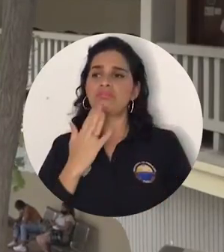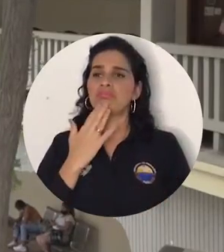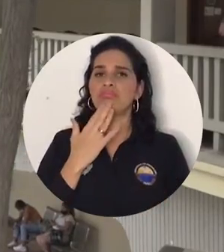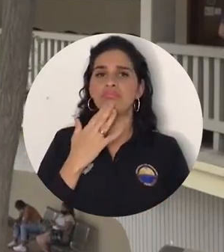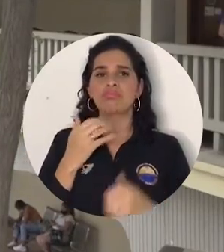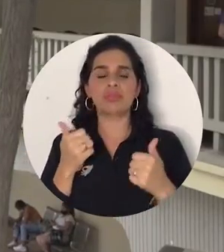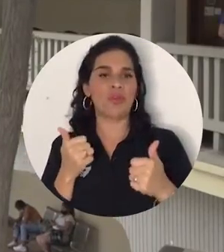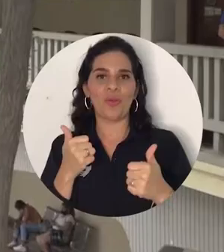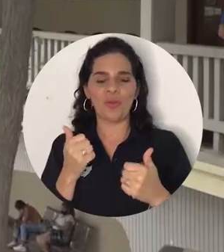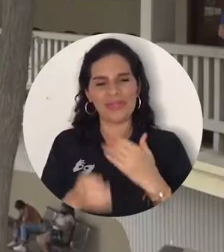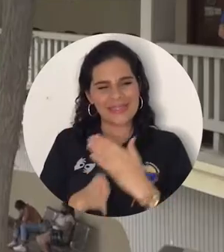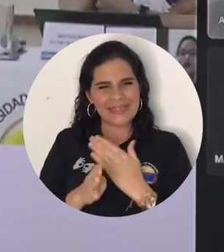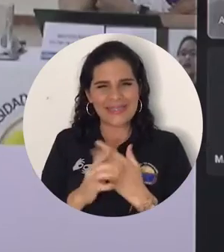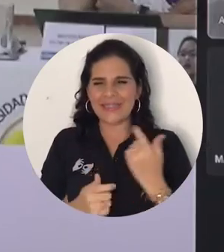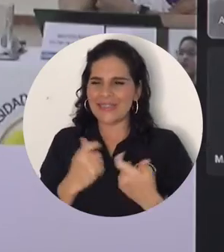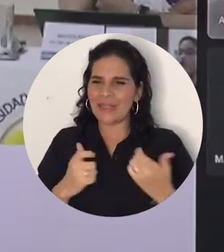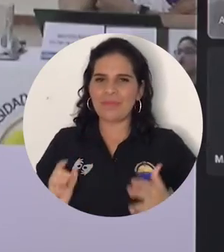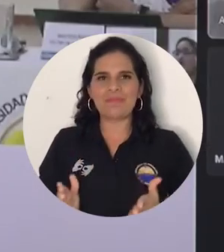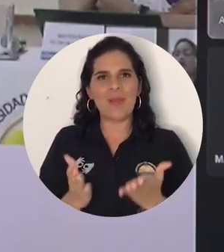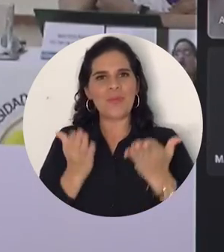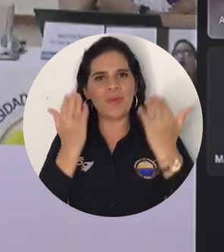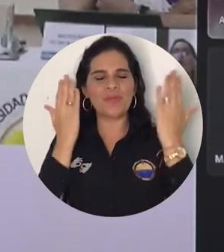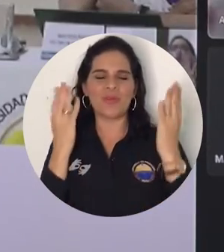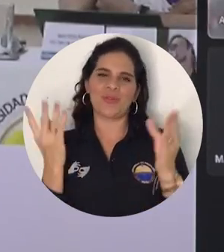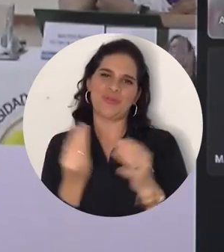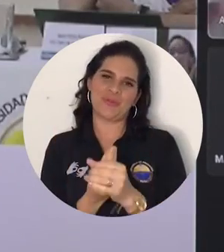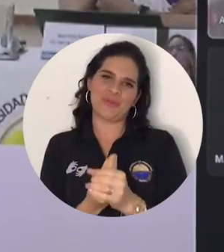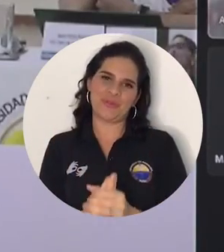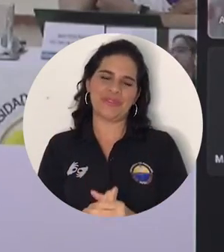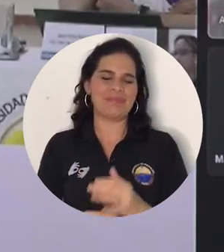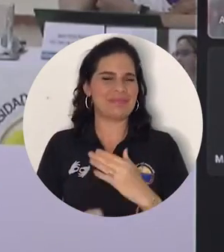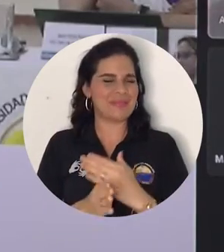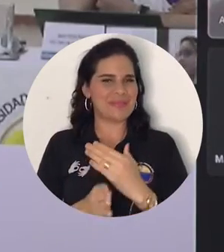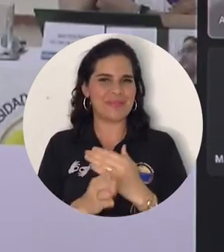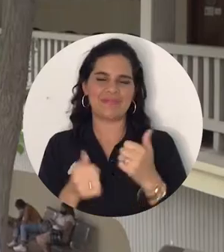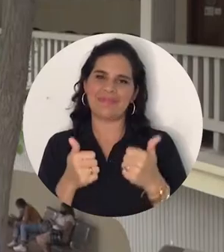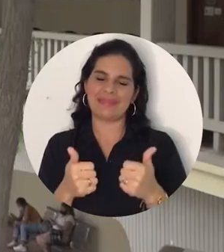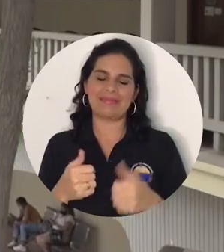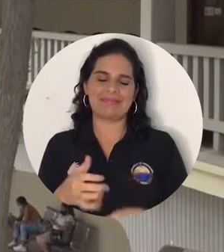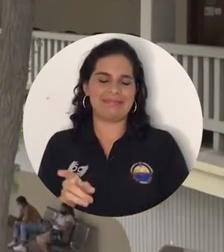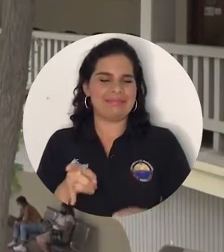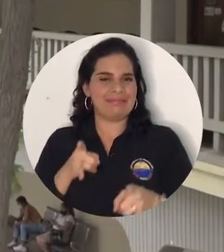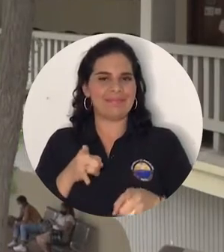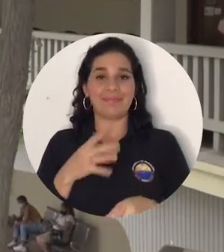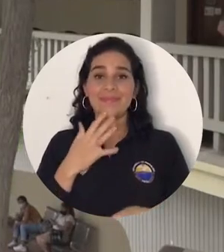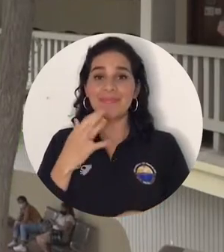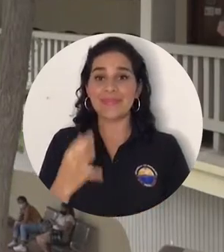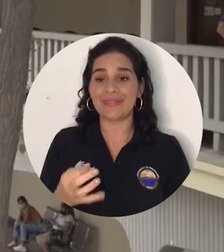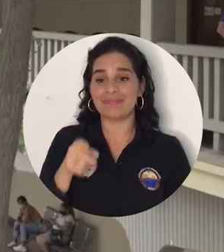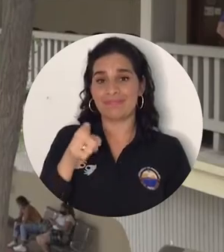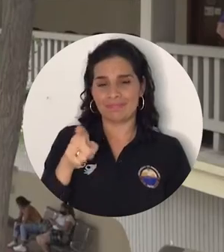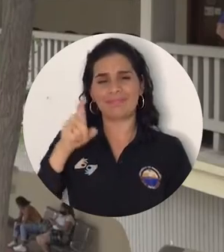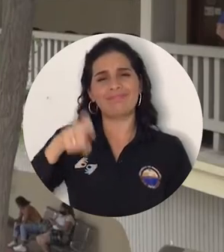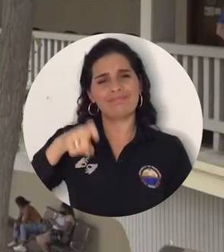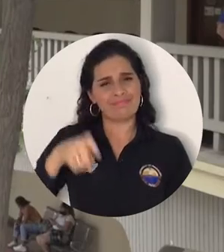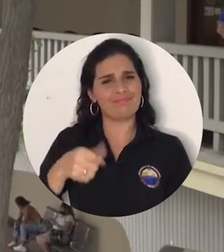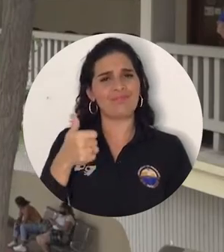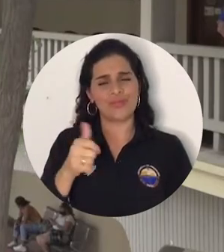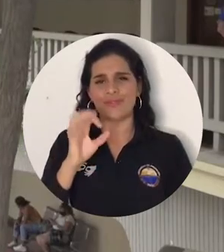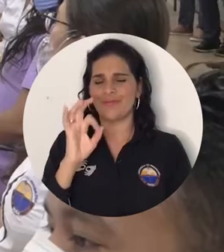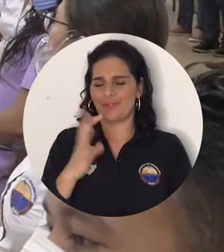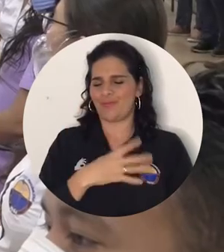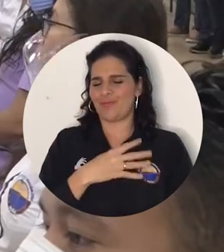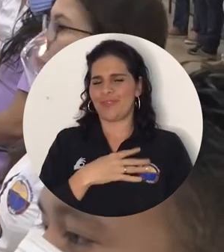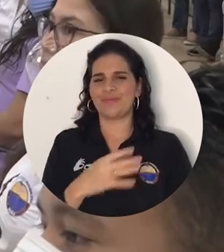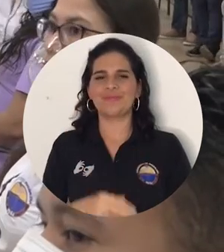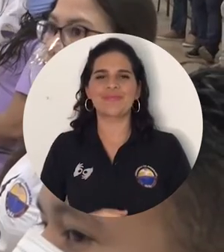queda con lo que se ha hecho sino que está buscando cada vez una mejora continua. De verdad que pienso que es algo necesario